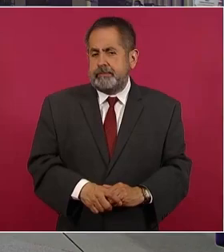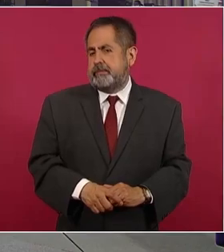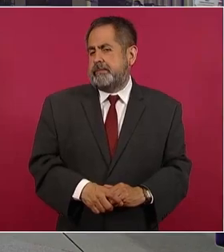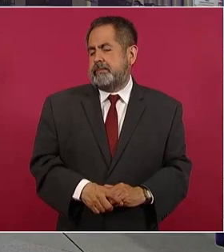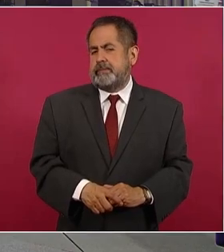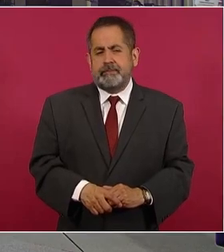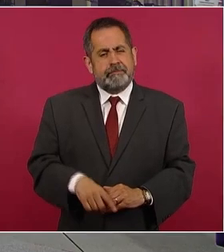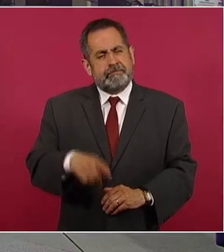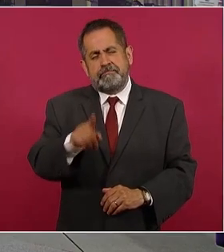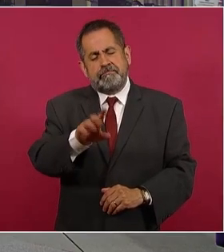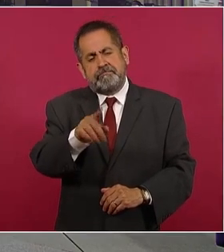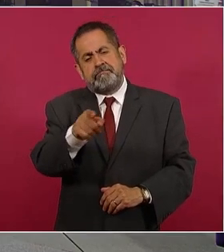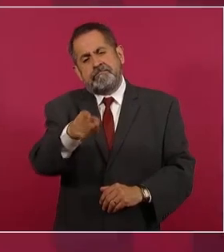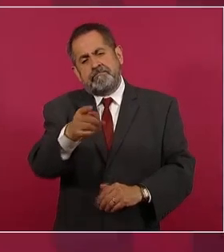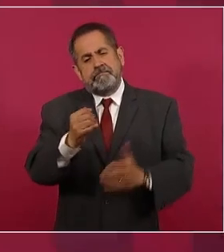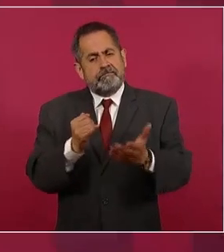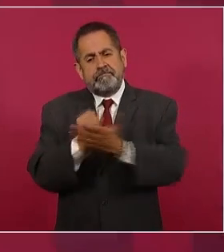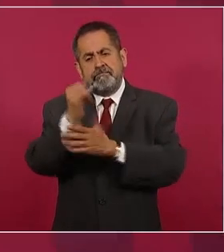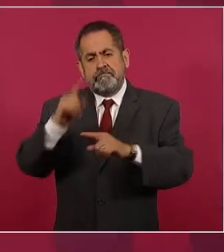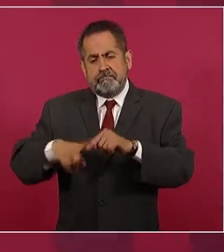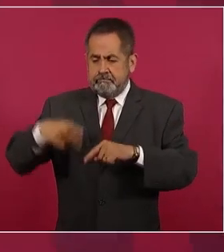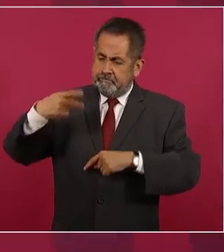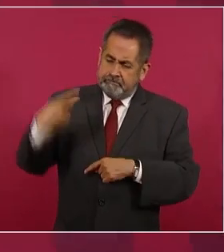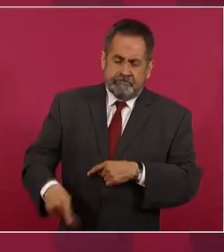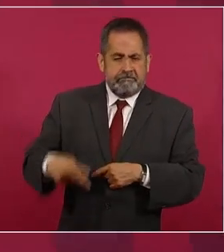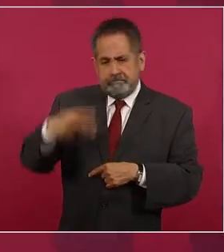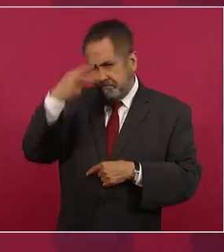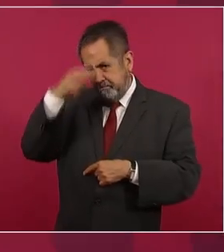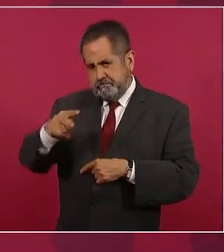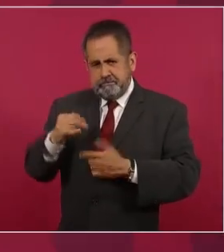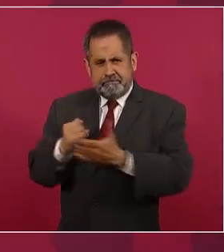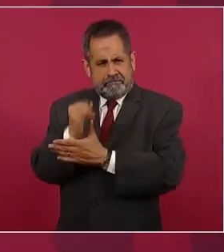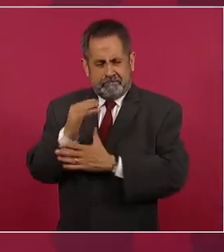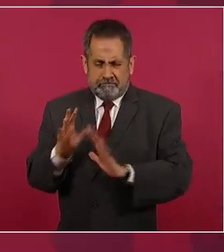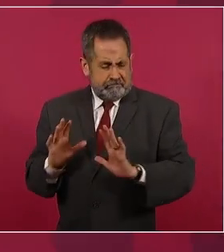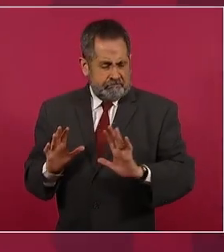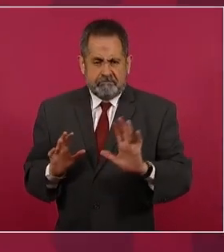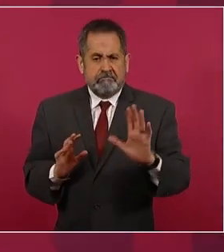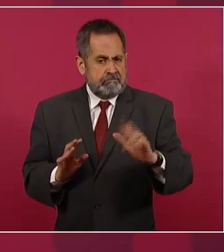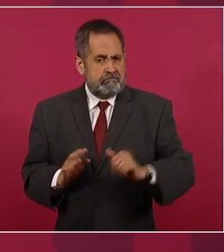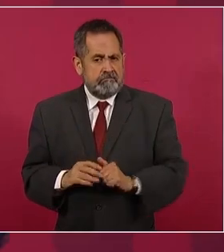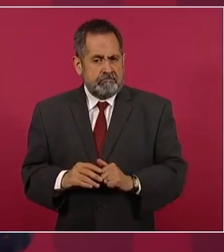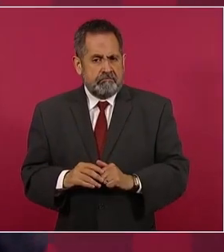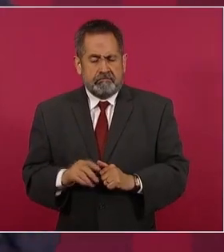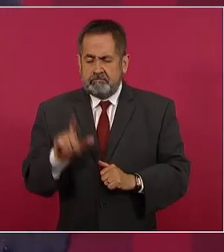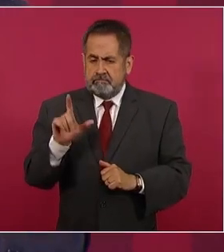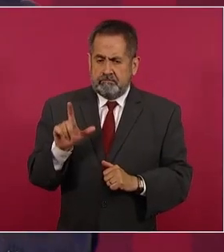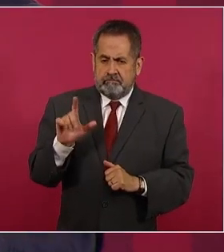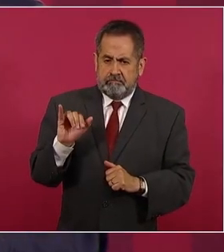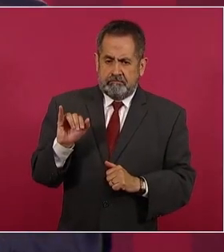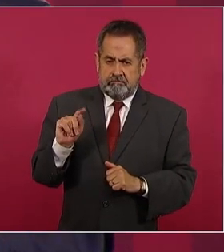el país, lo decide México. Ya ahora el litio